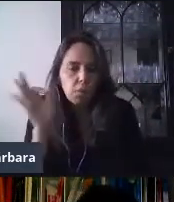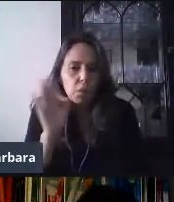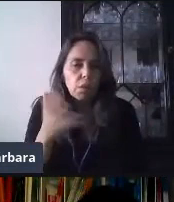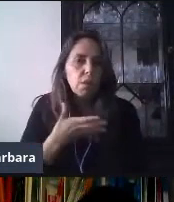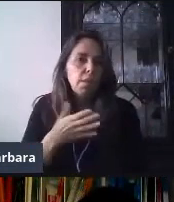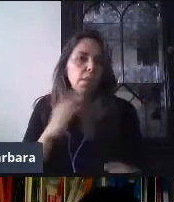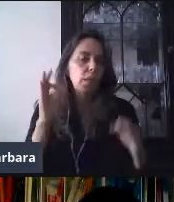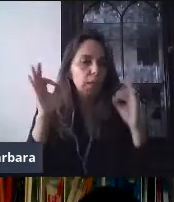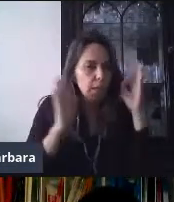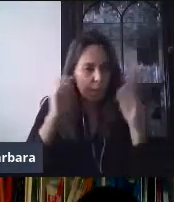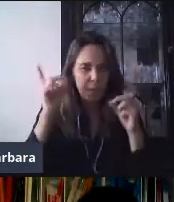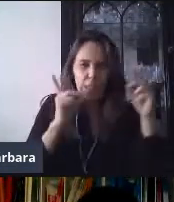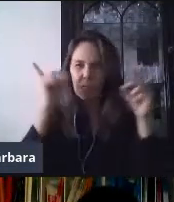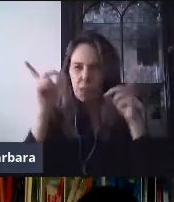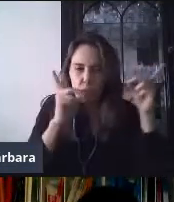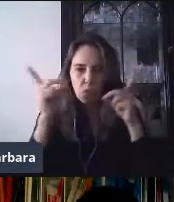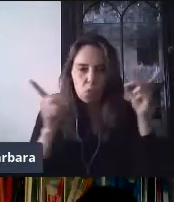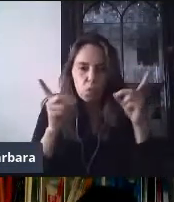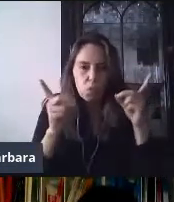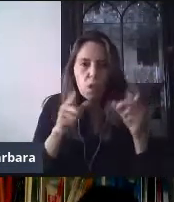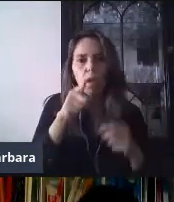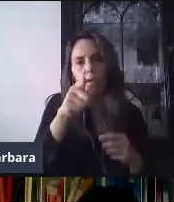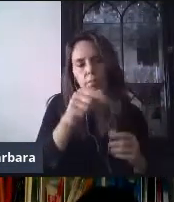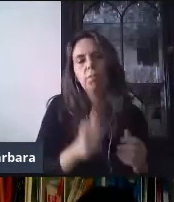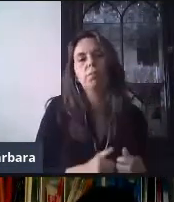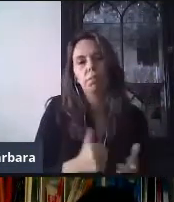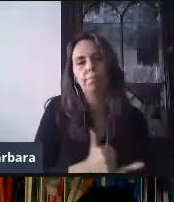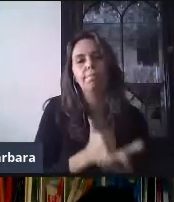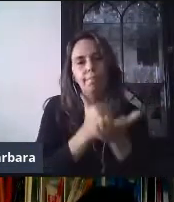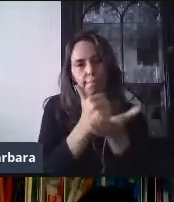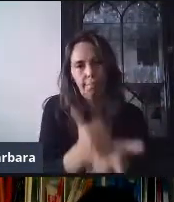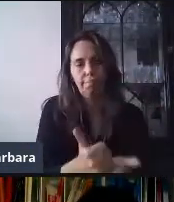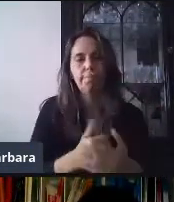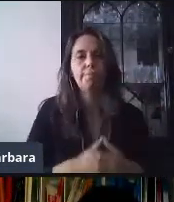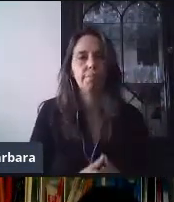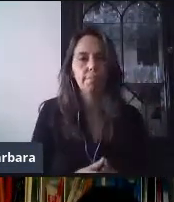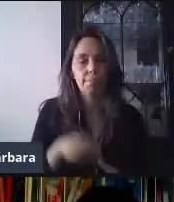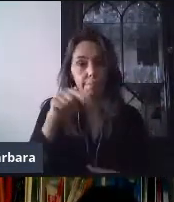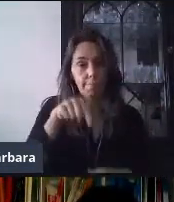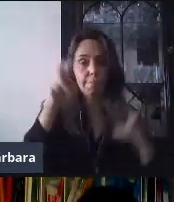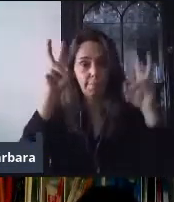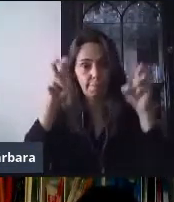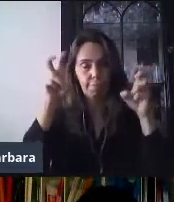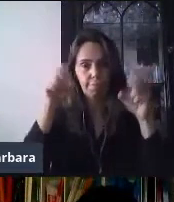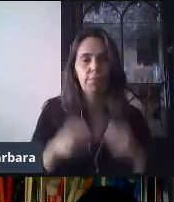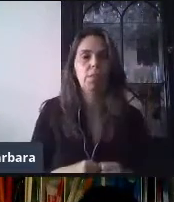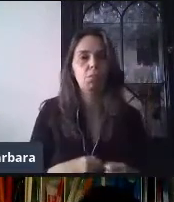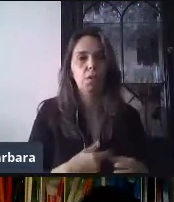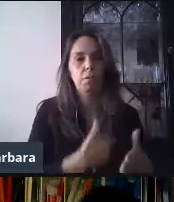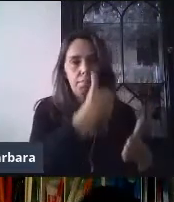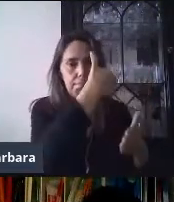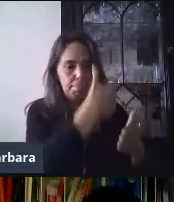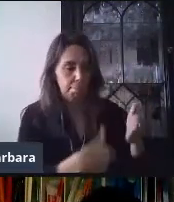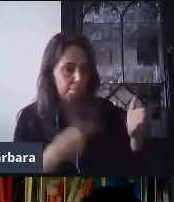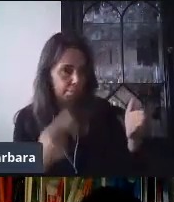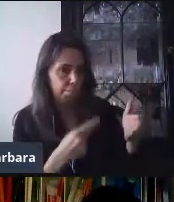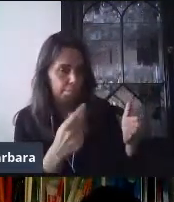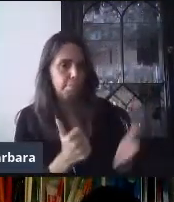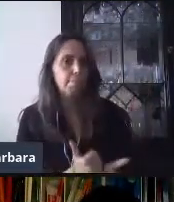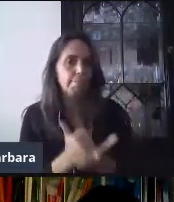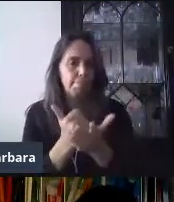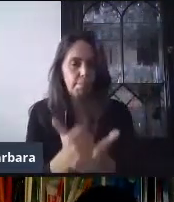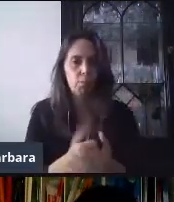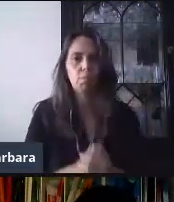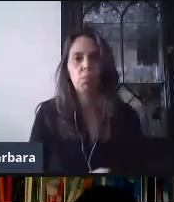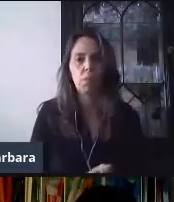para que comprendan el tema y, pues, bueno, ya puedan avanzar con respecto al demás grupo o bien si detectamos que